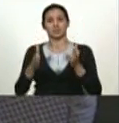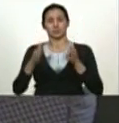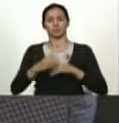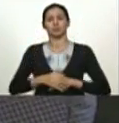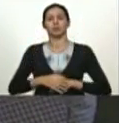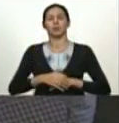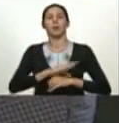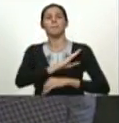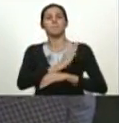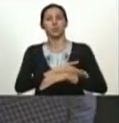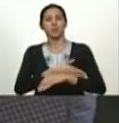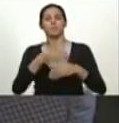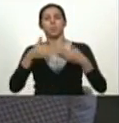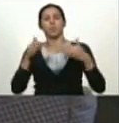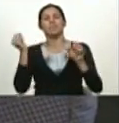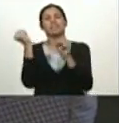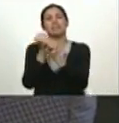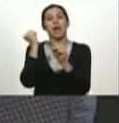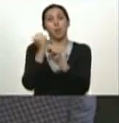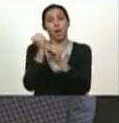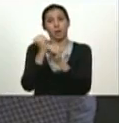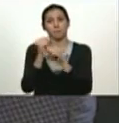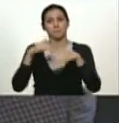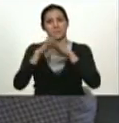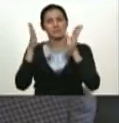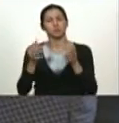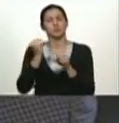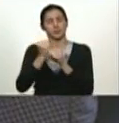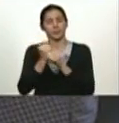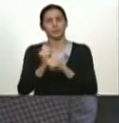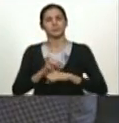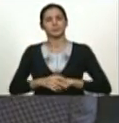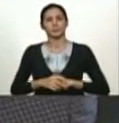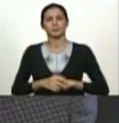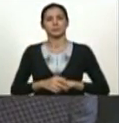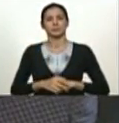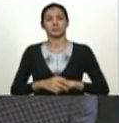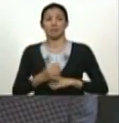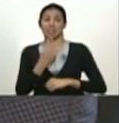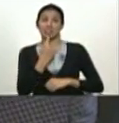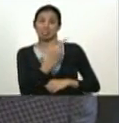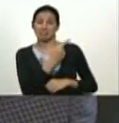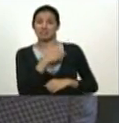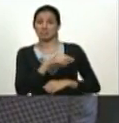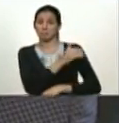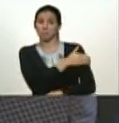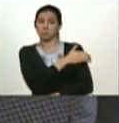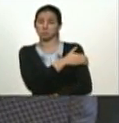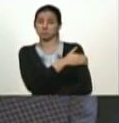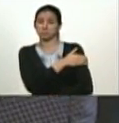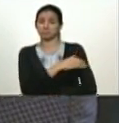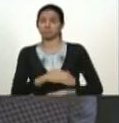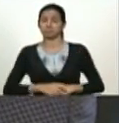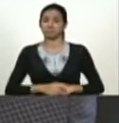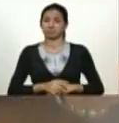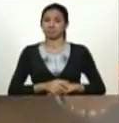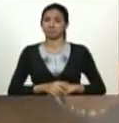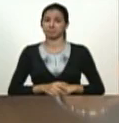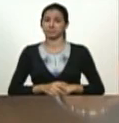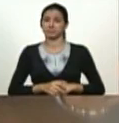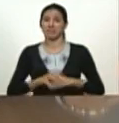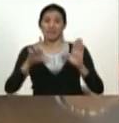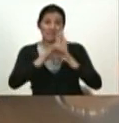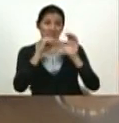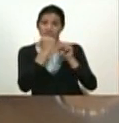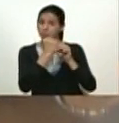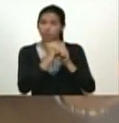trabajo de los trabajadores y las trabajadoras dice la burguesía rancia que la ley del trabajo no es